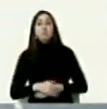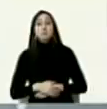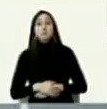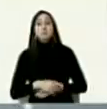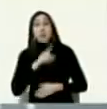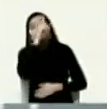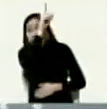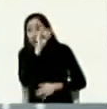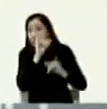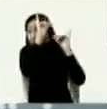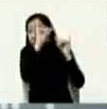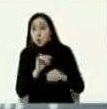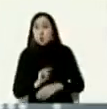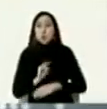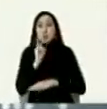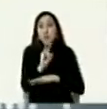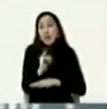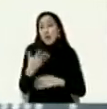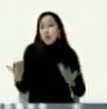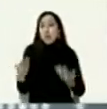de Estados Unidos de inteligencia